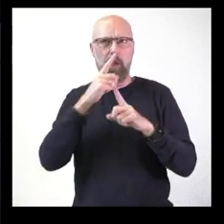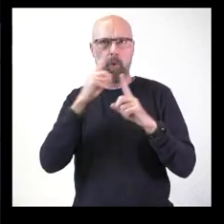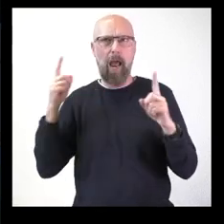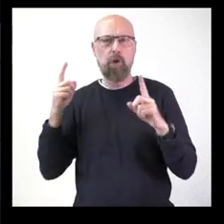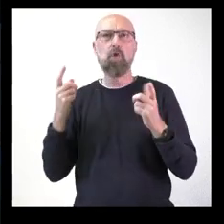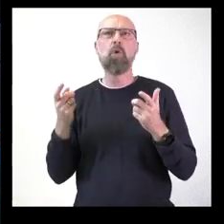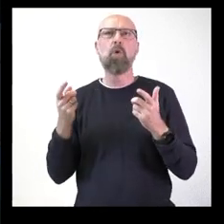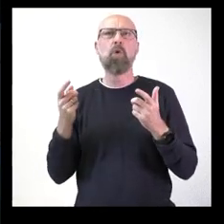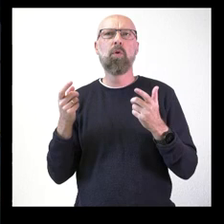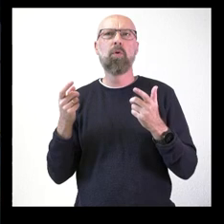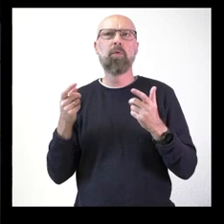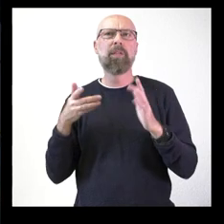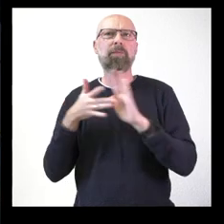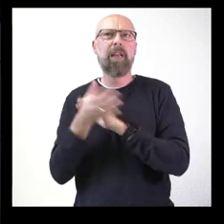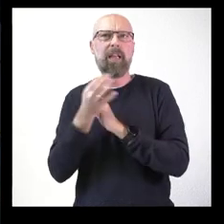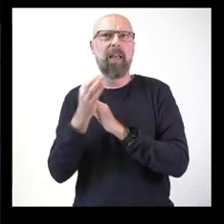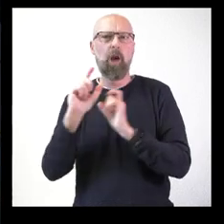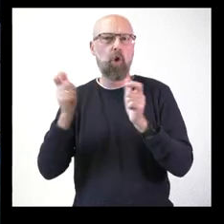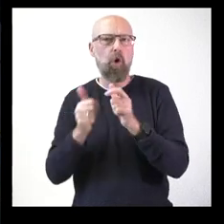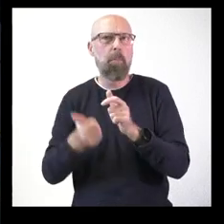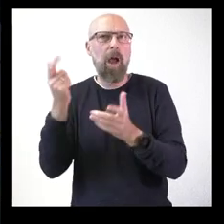decir? ¿Que ya no se va a reunir más?